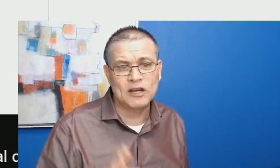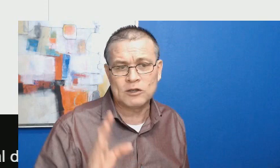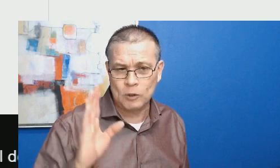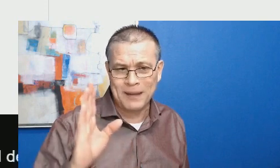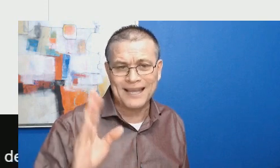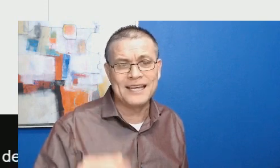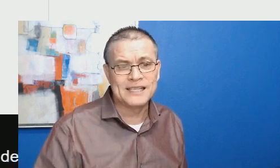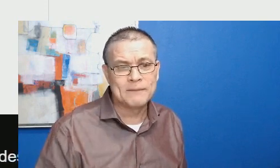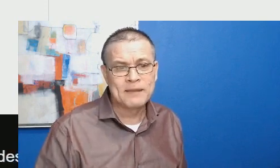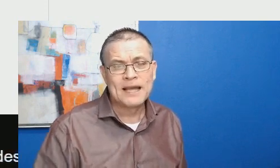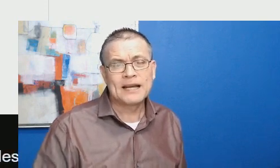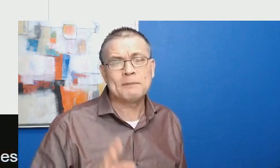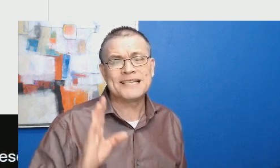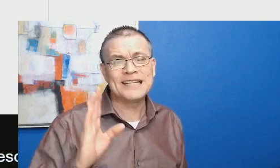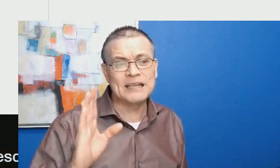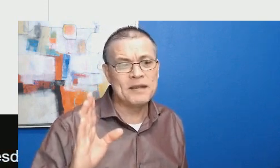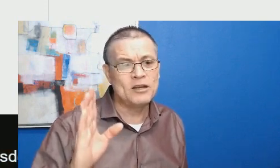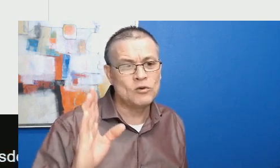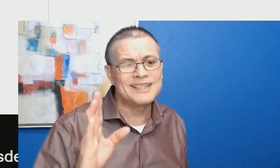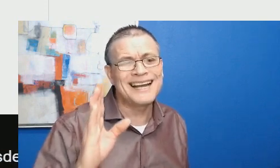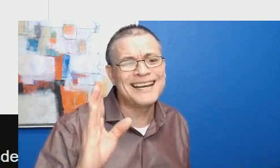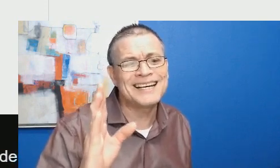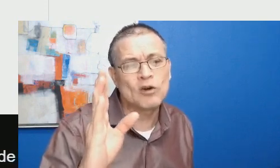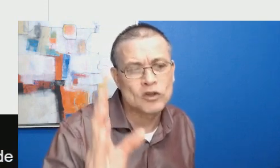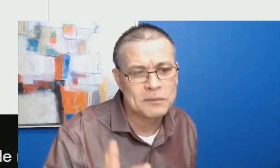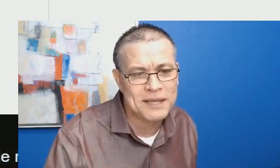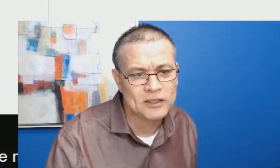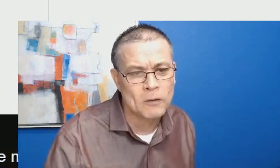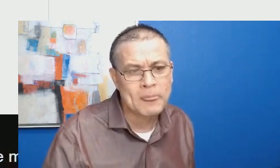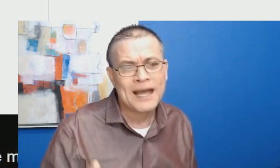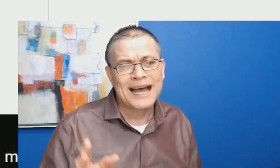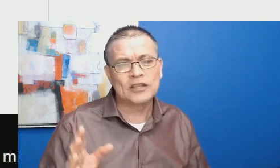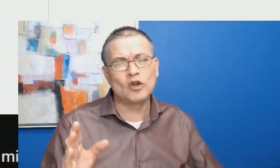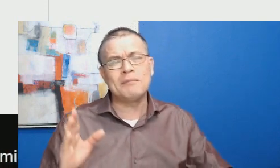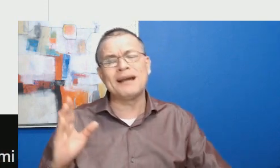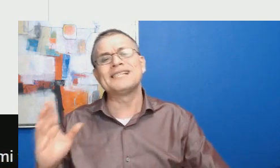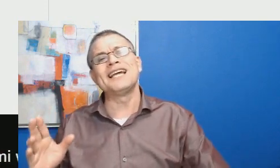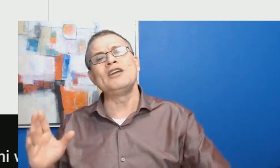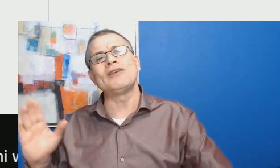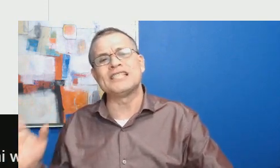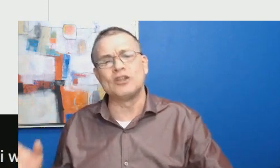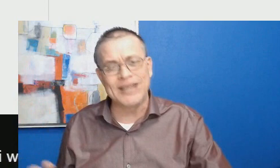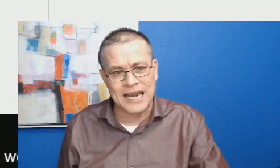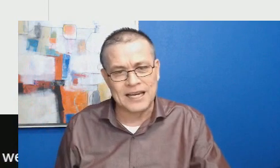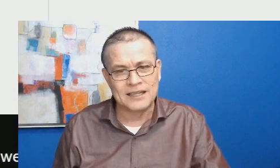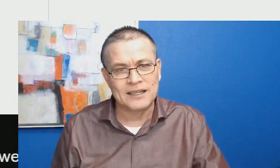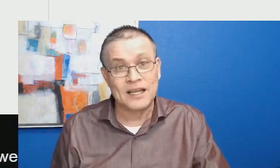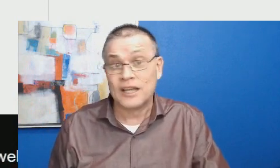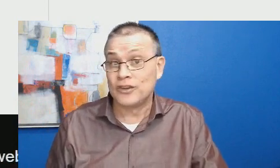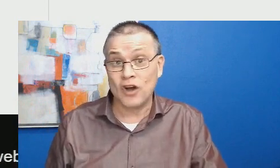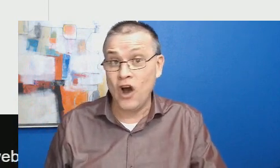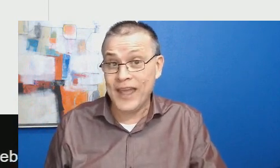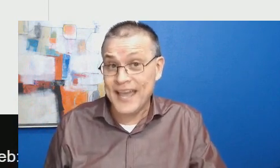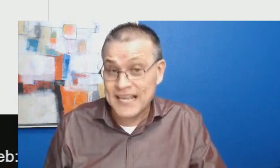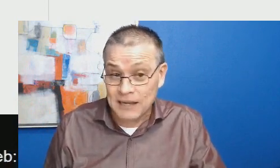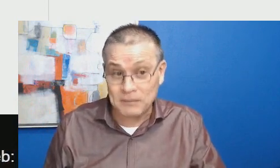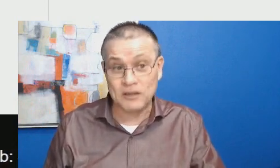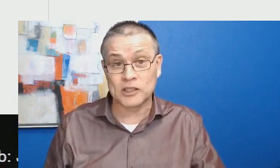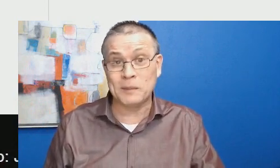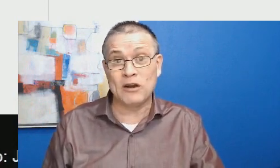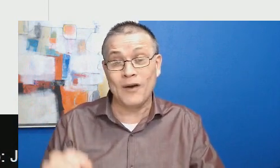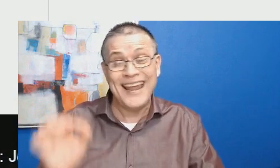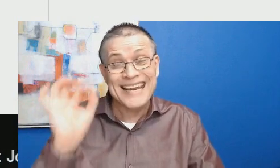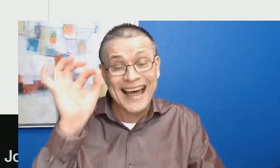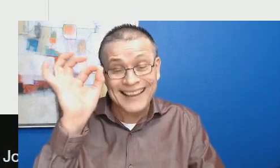educación en nuestro país. Representa también un gran reconocimiento a todo el magisterio nacional. No es,